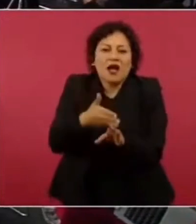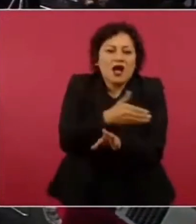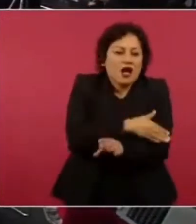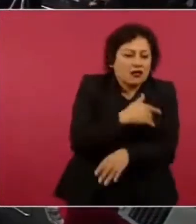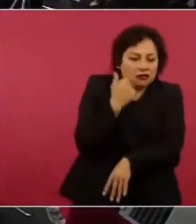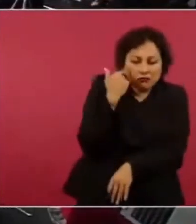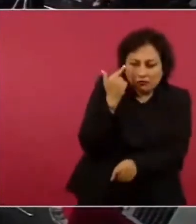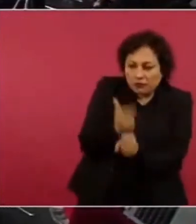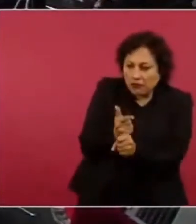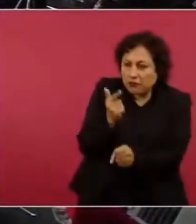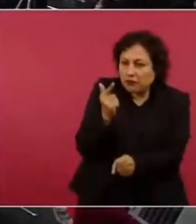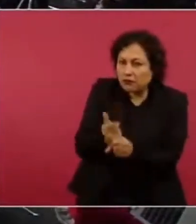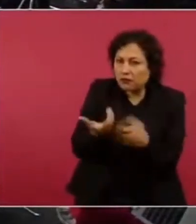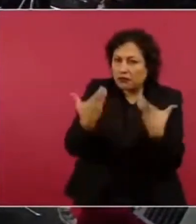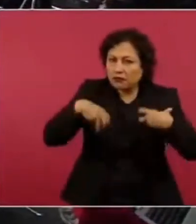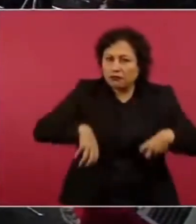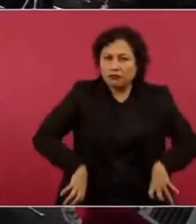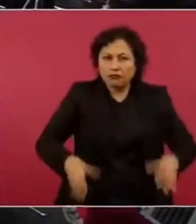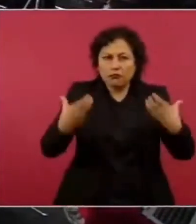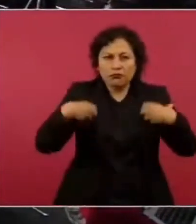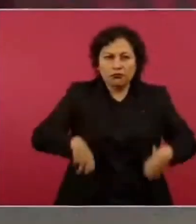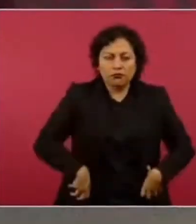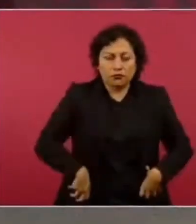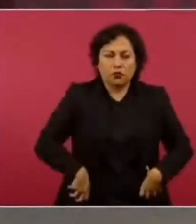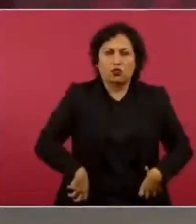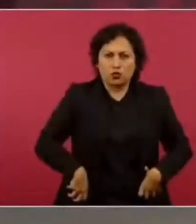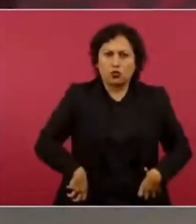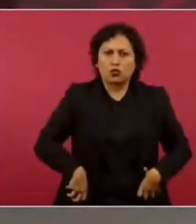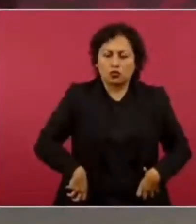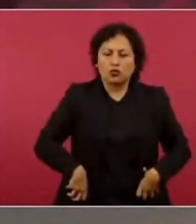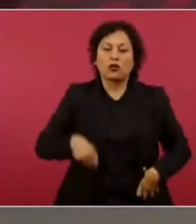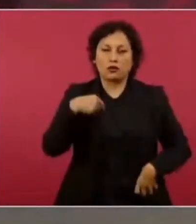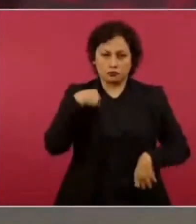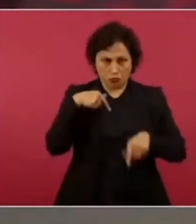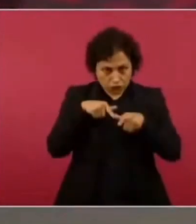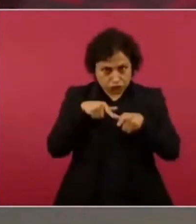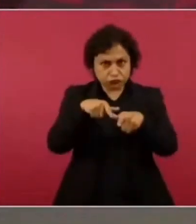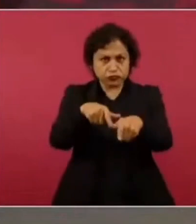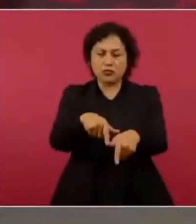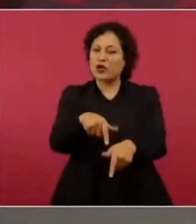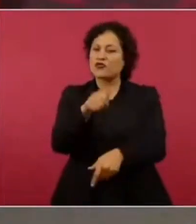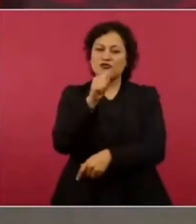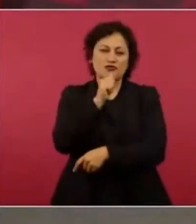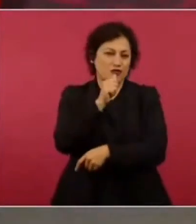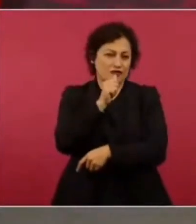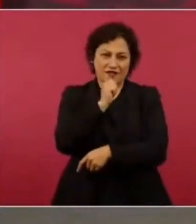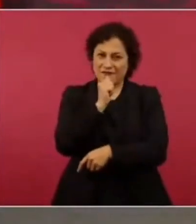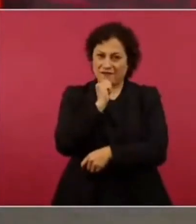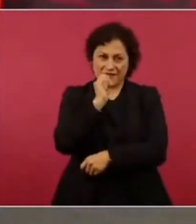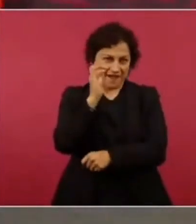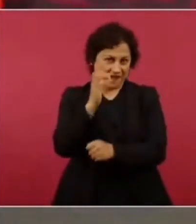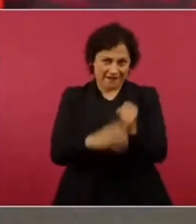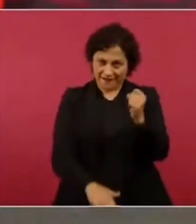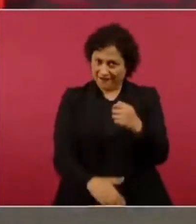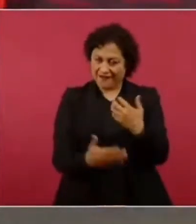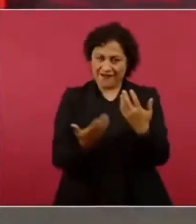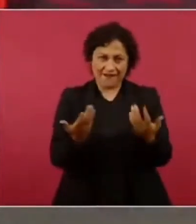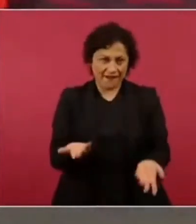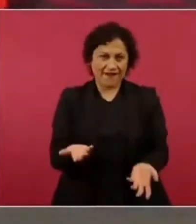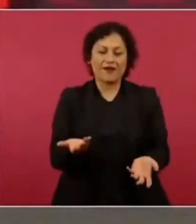todavía por ejemplo estoy revisando las concesiones que se entregaron a